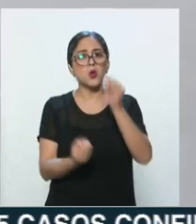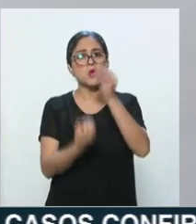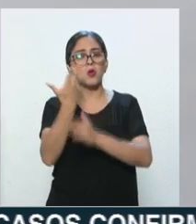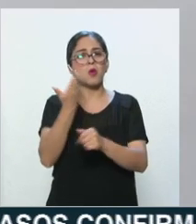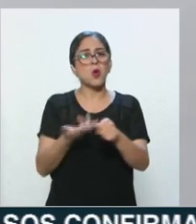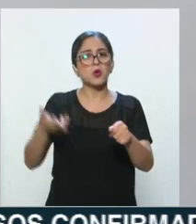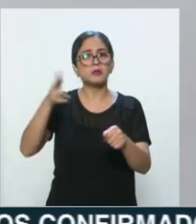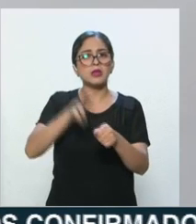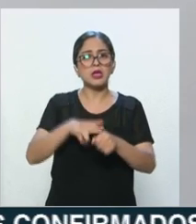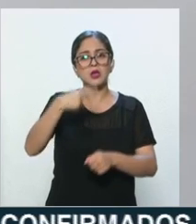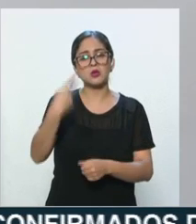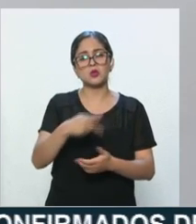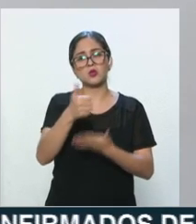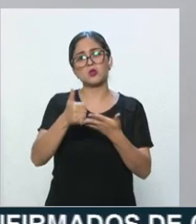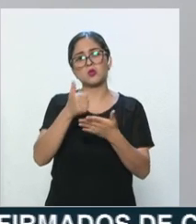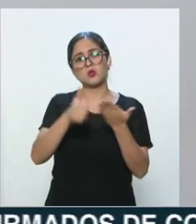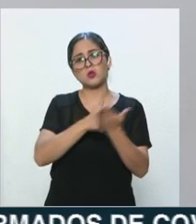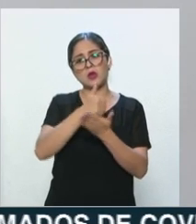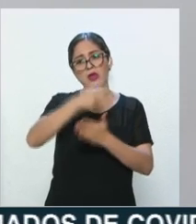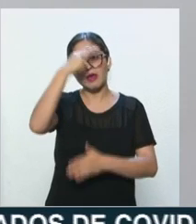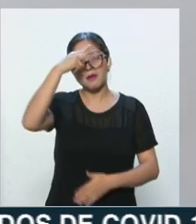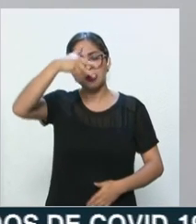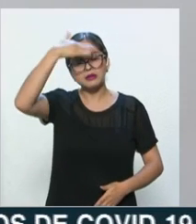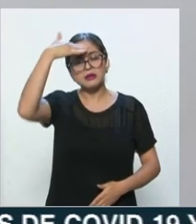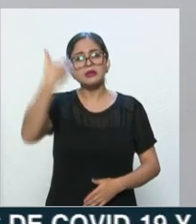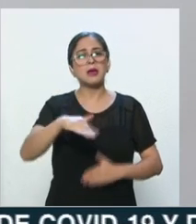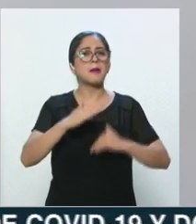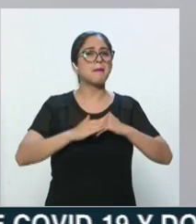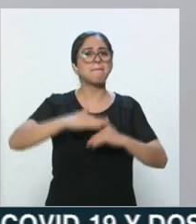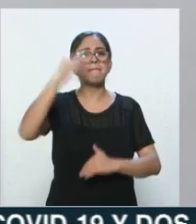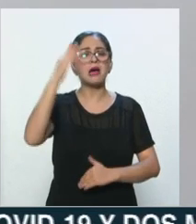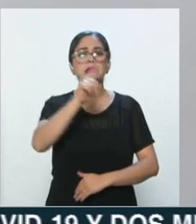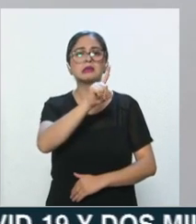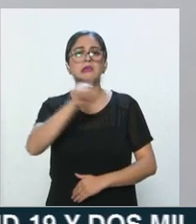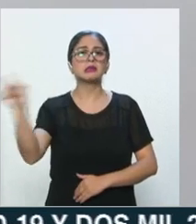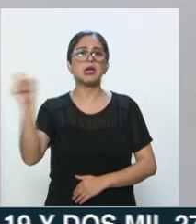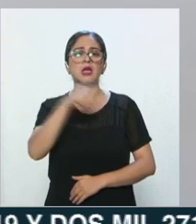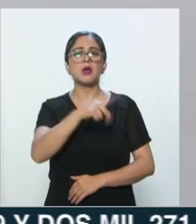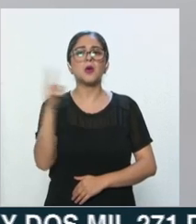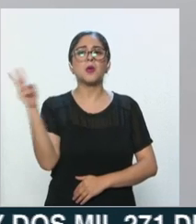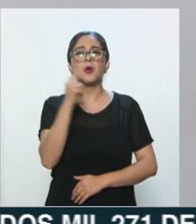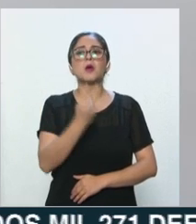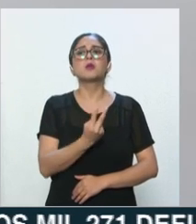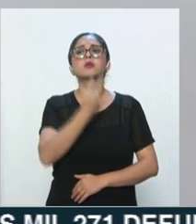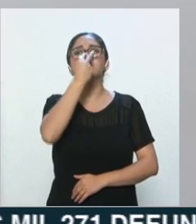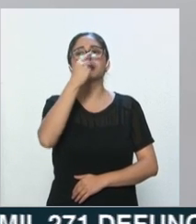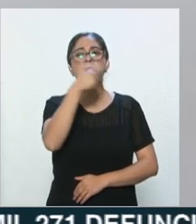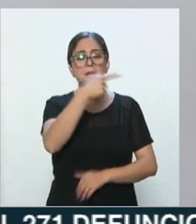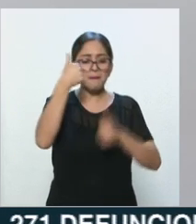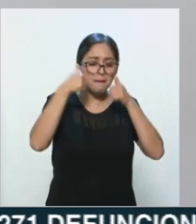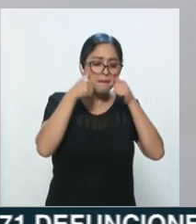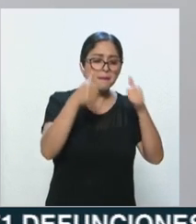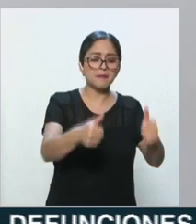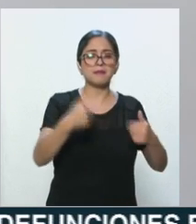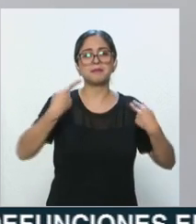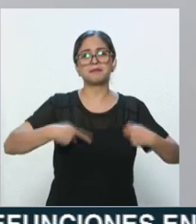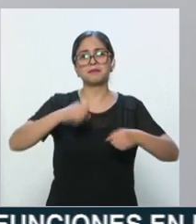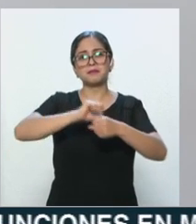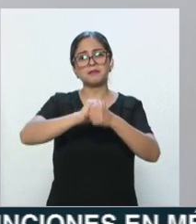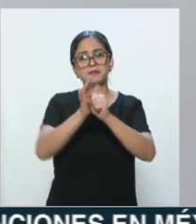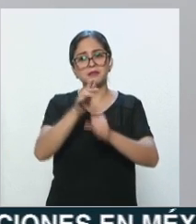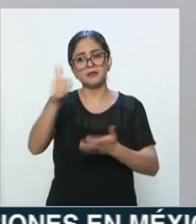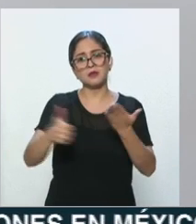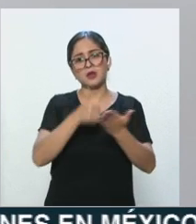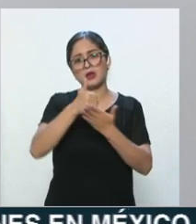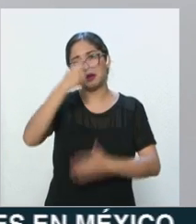ciudad, lo cual incrementaría en 100 el número de ventiladores destinados a COVID-19 de los hospitales de la ciudad